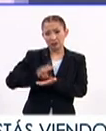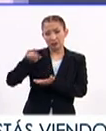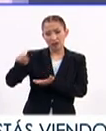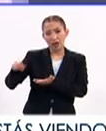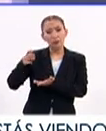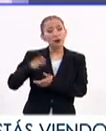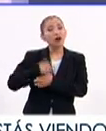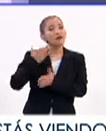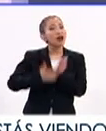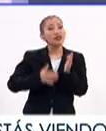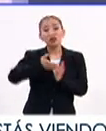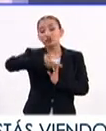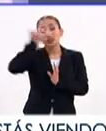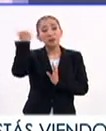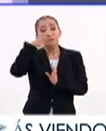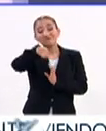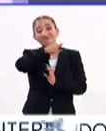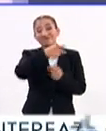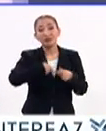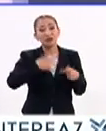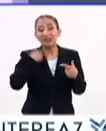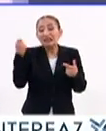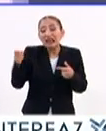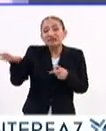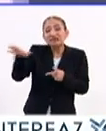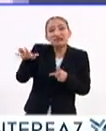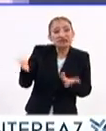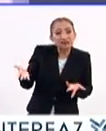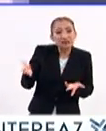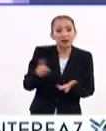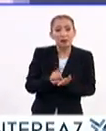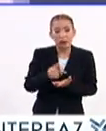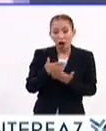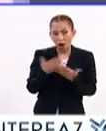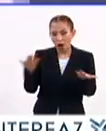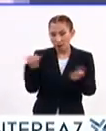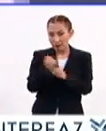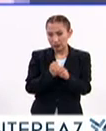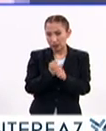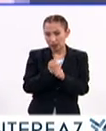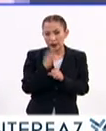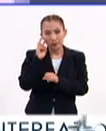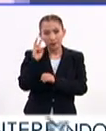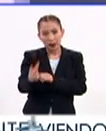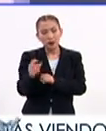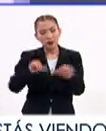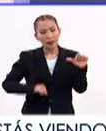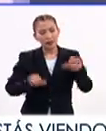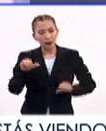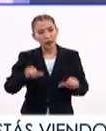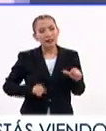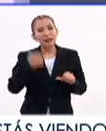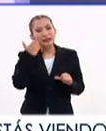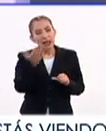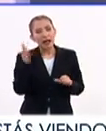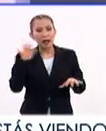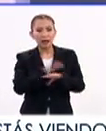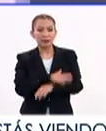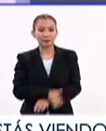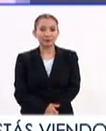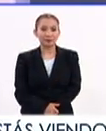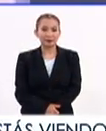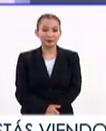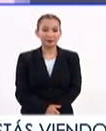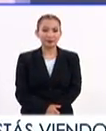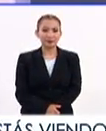se ha dado por falta de conocimiento de la sociedad sobre esta condición. En el siguiente reportaje veremos las acciones que buscan revertirla.